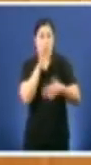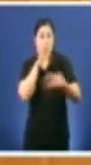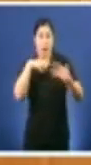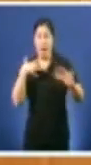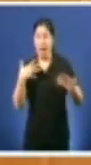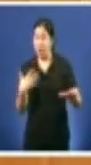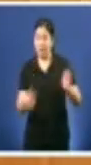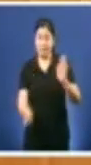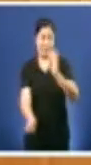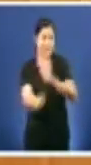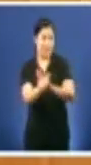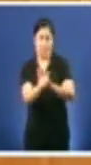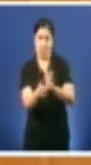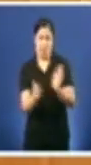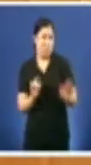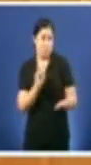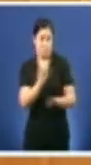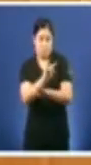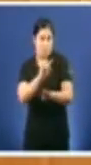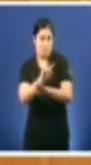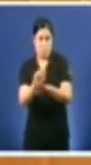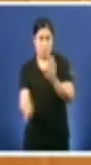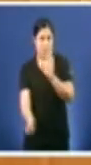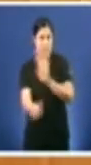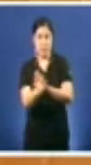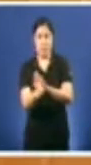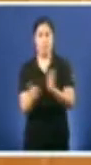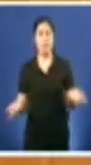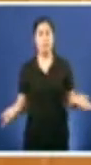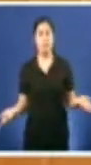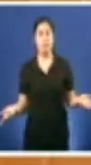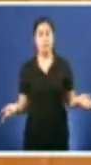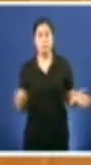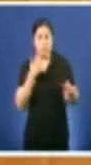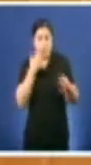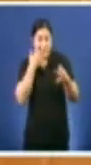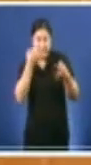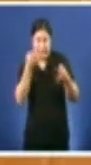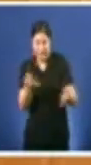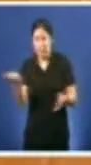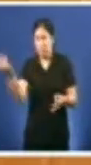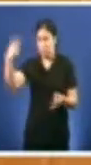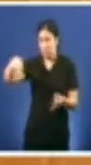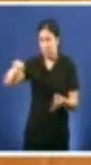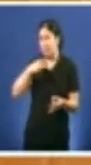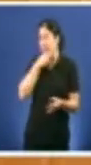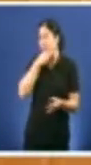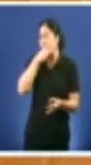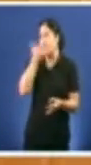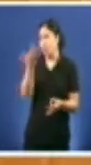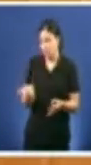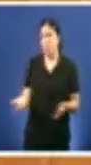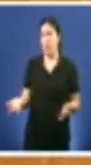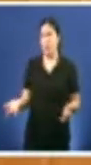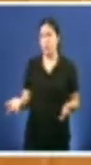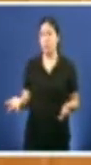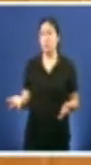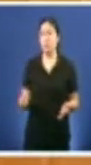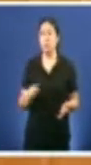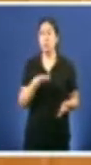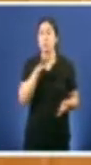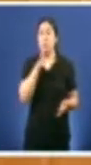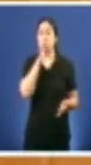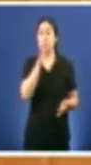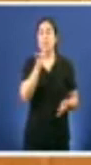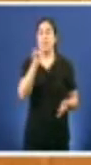é unha auténtica estafa Debían de estar vostedes avergoñados do que acaban de facer A ILP saiu adiante no